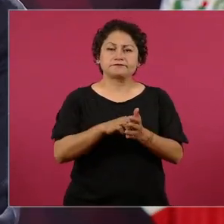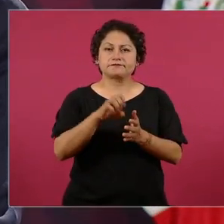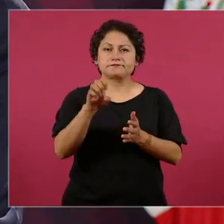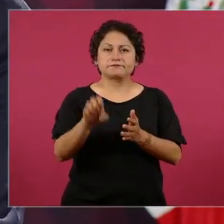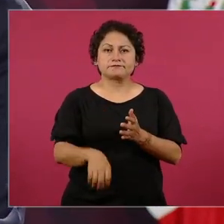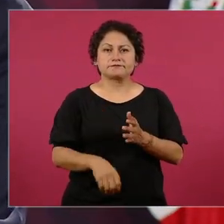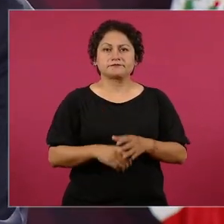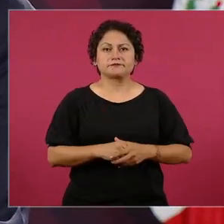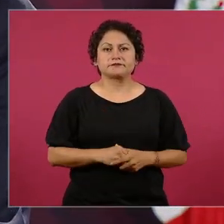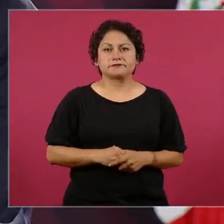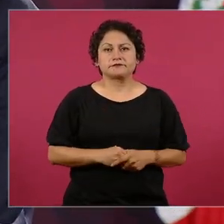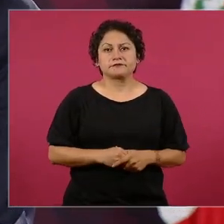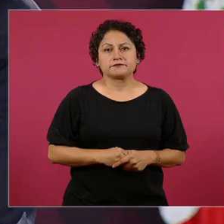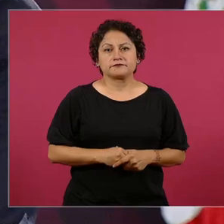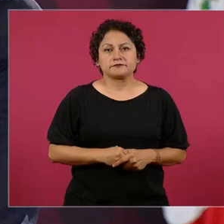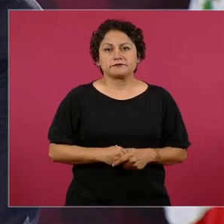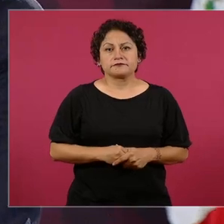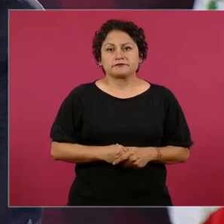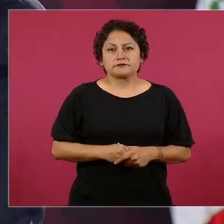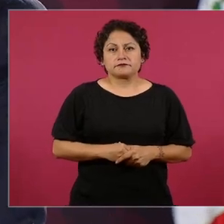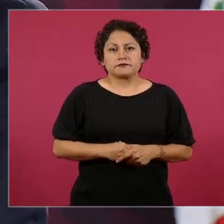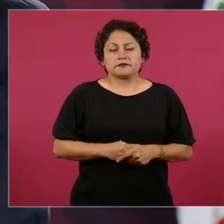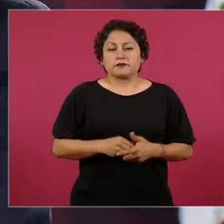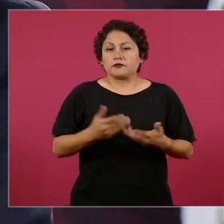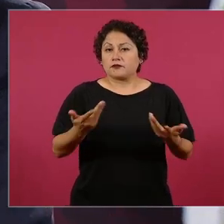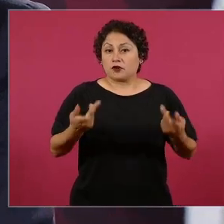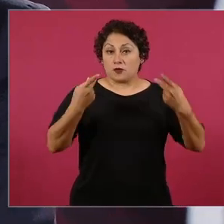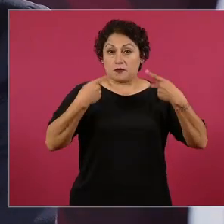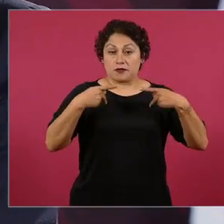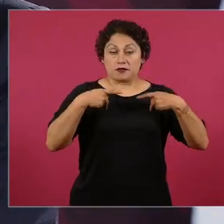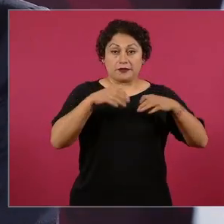el comportamiento de los servidores públicos,